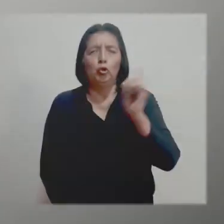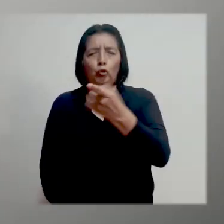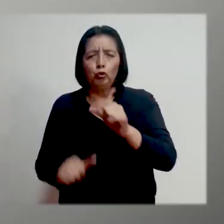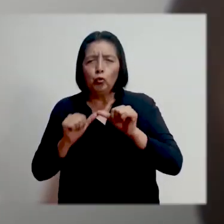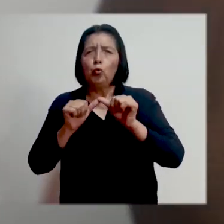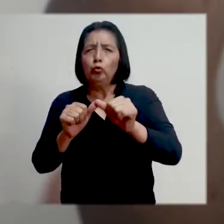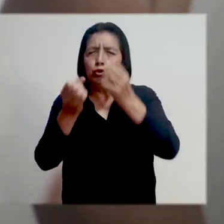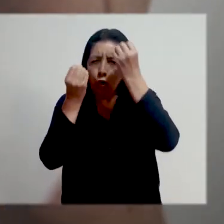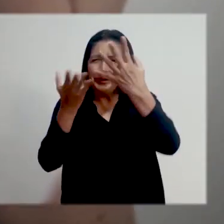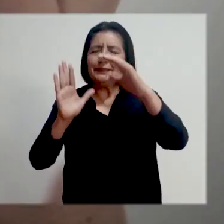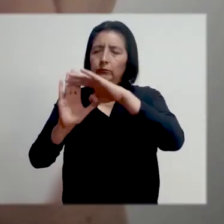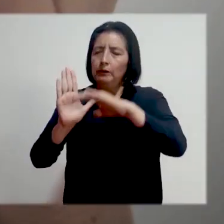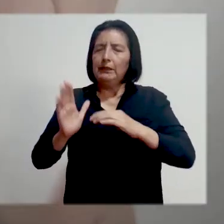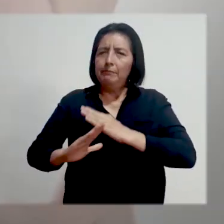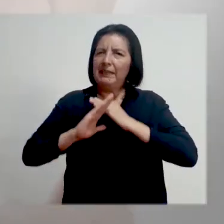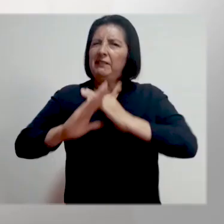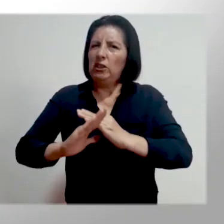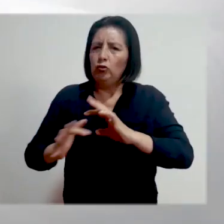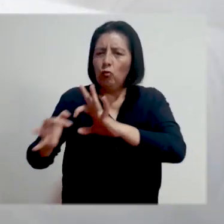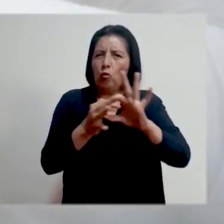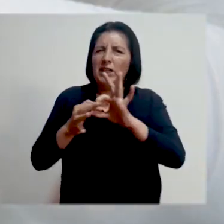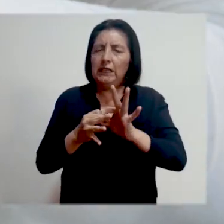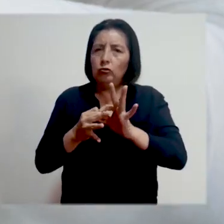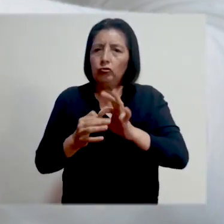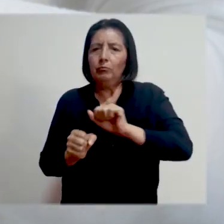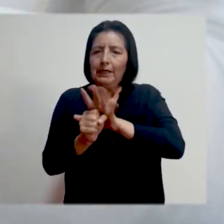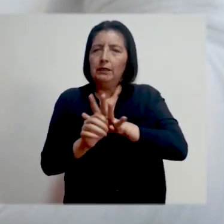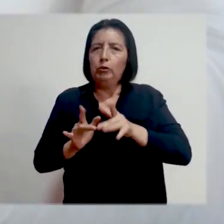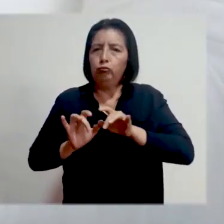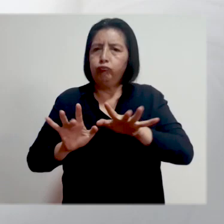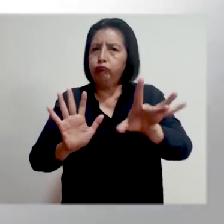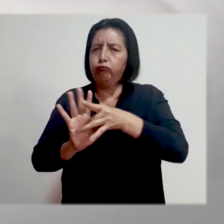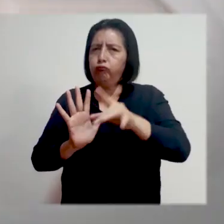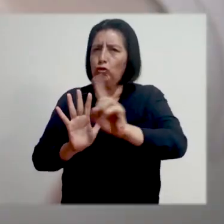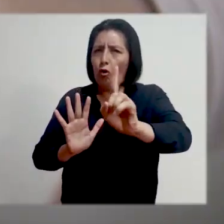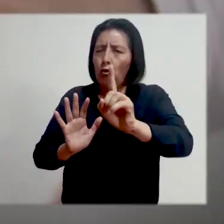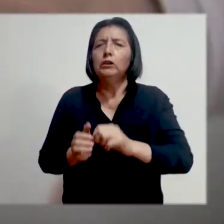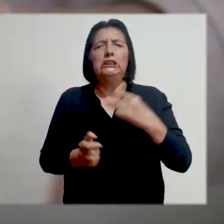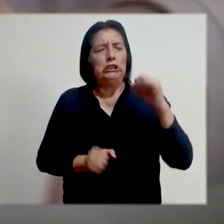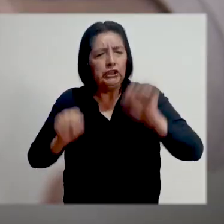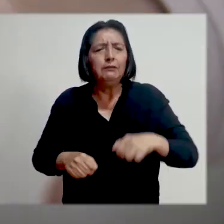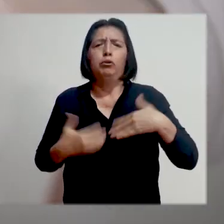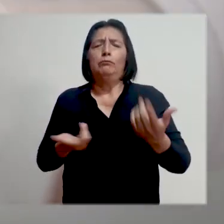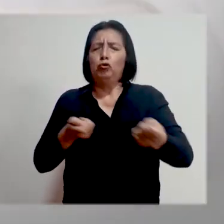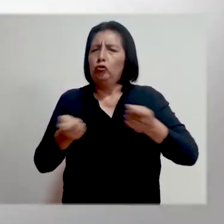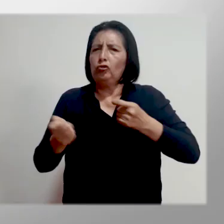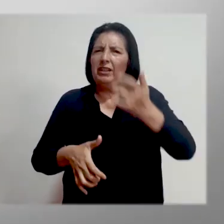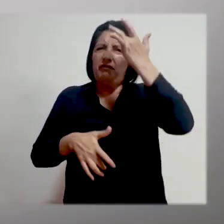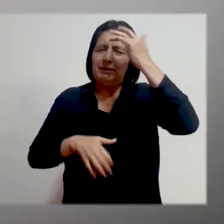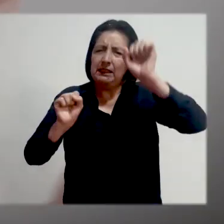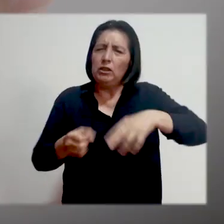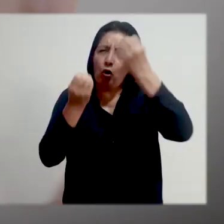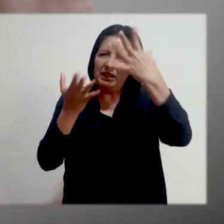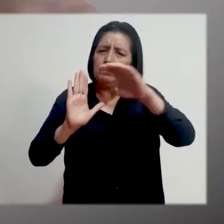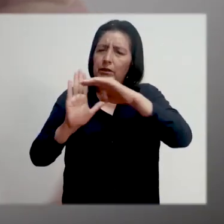Sigamos acatando las medidas de prevención todos juntos para que el virus no siga contagiándonos. Y es que solo podremos controlar la epidemia si